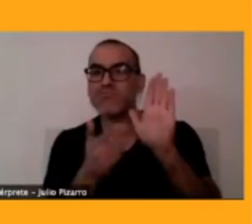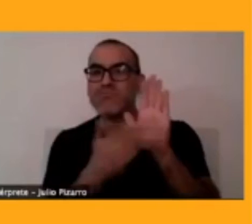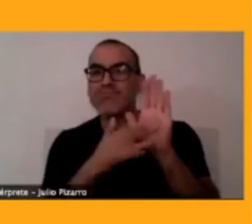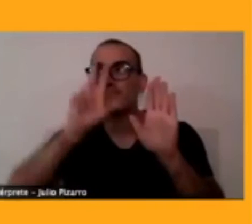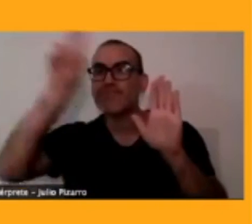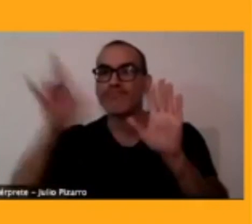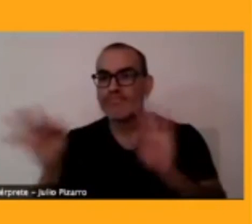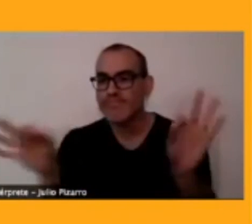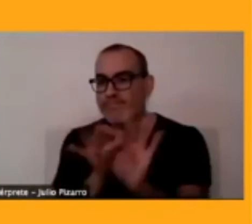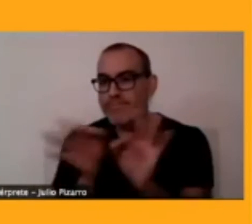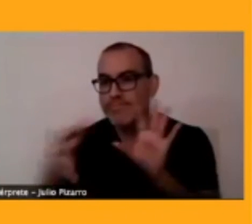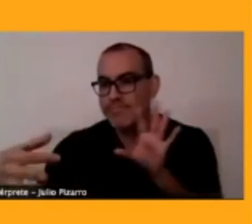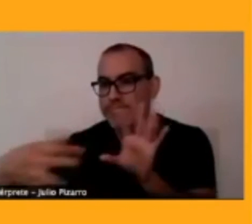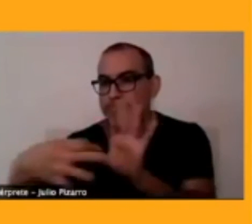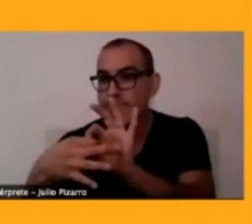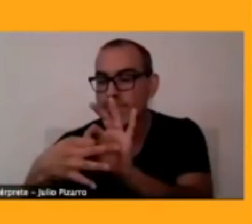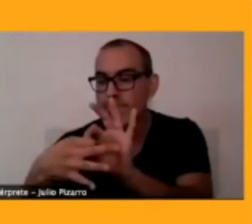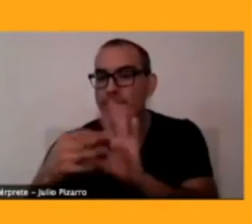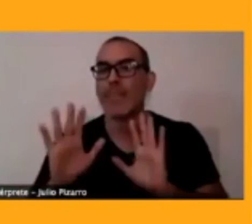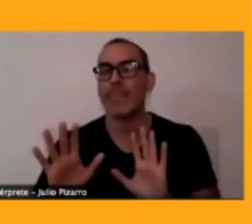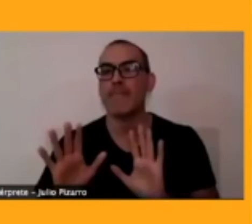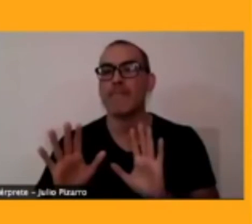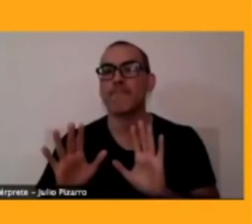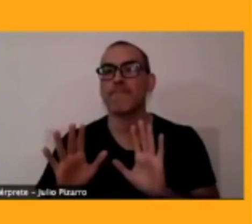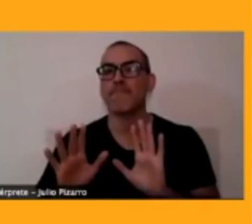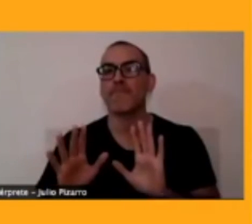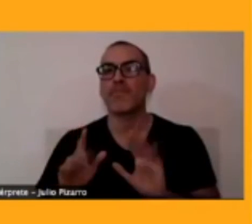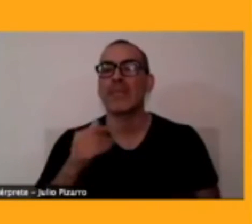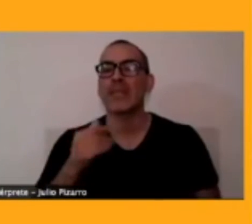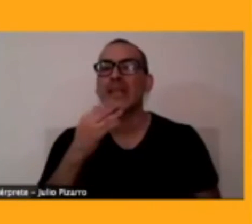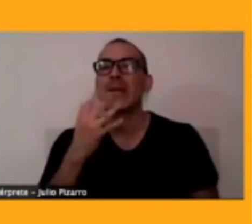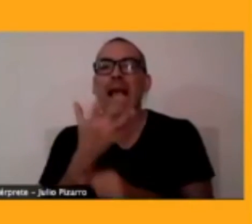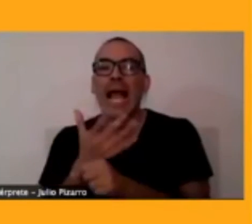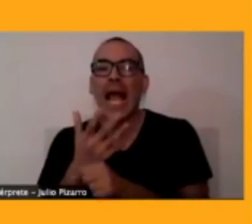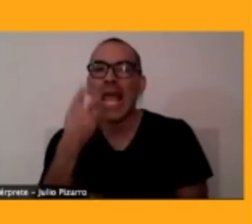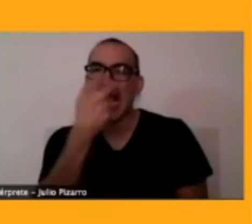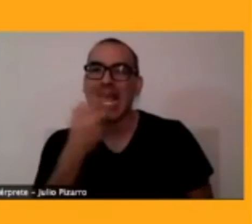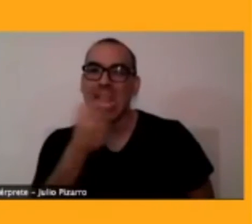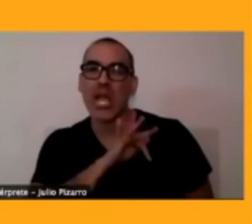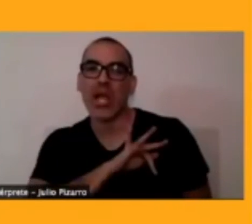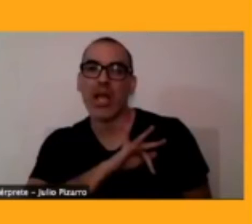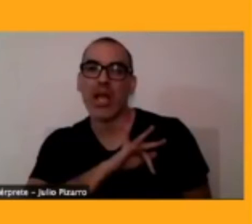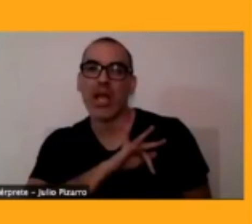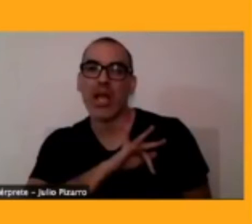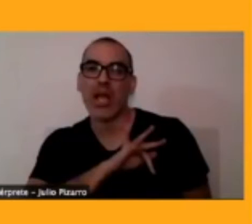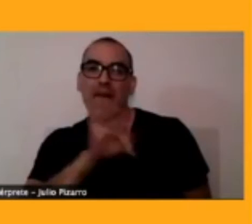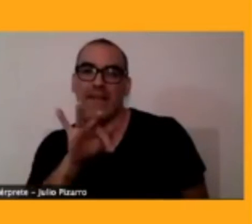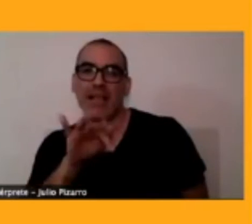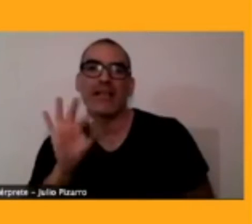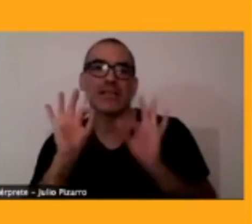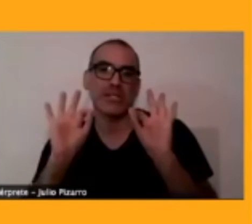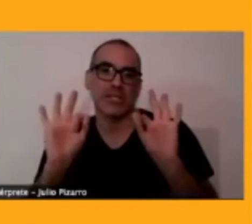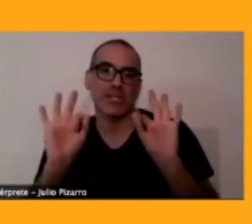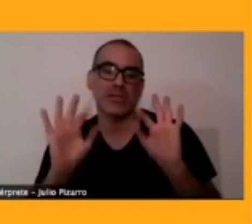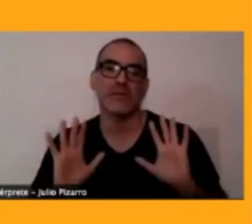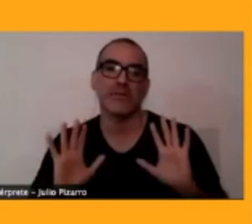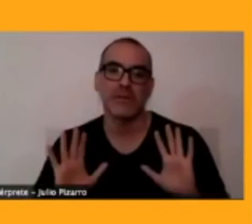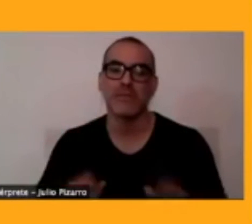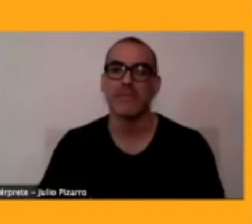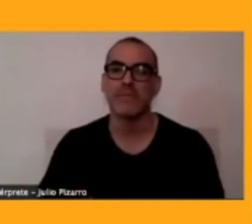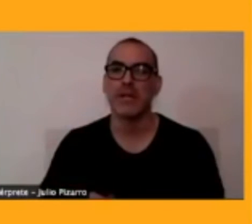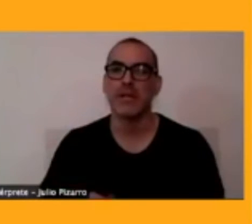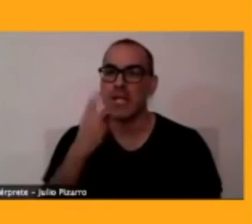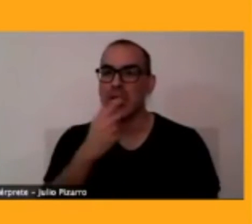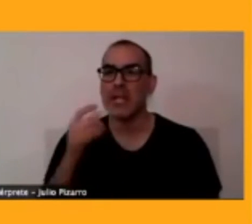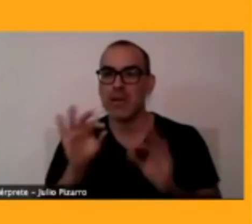fueron las lenguas francas. Lenguas francas que le llaman, que era la lengua común para todos. Nuevamente, esto va dejando